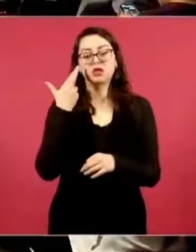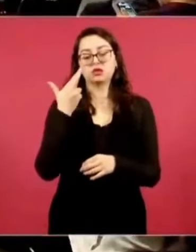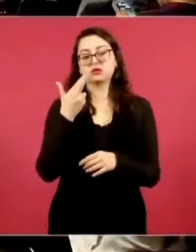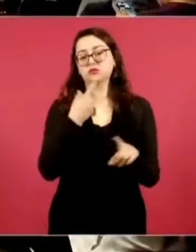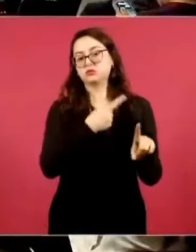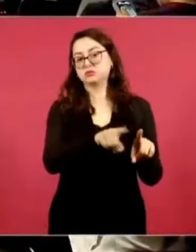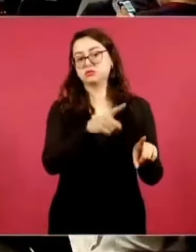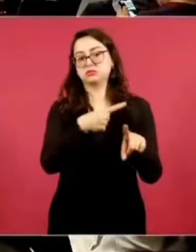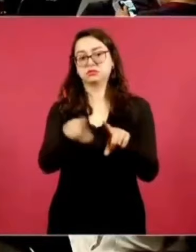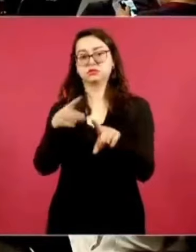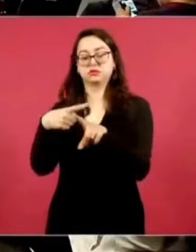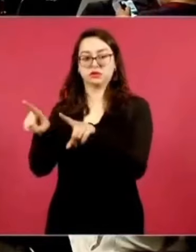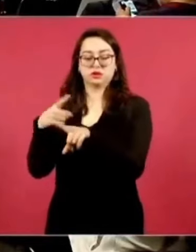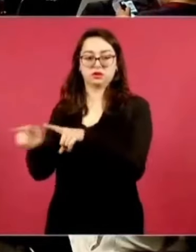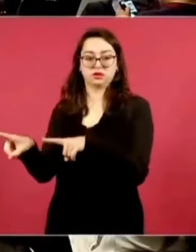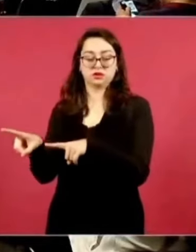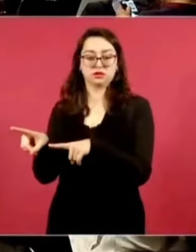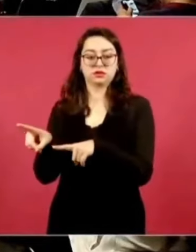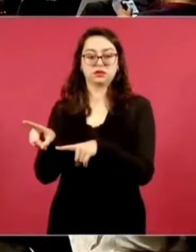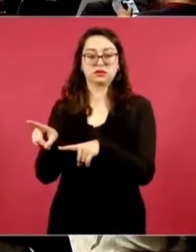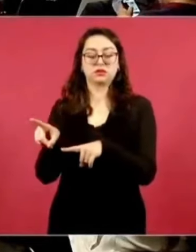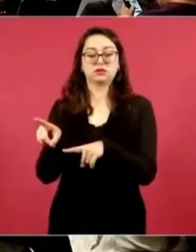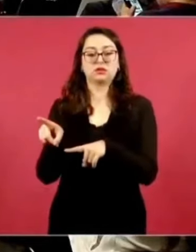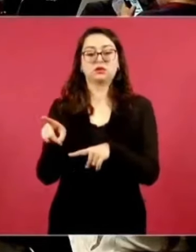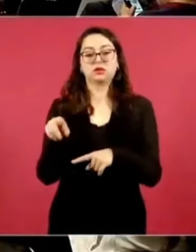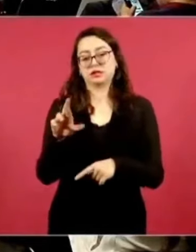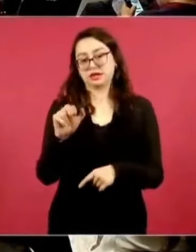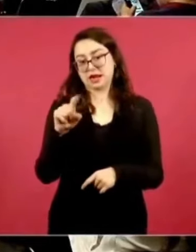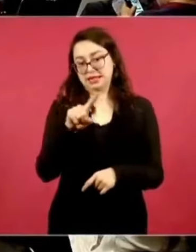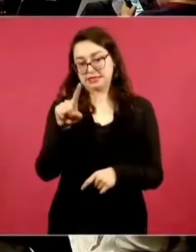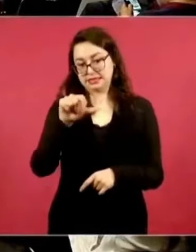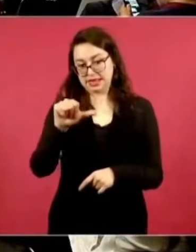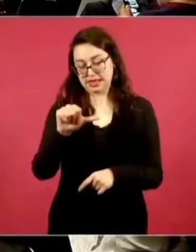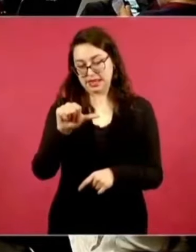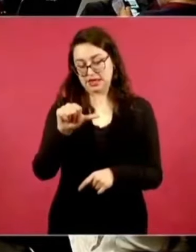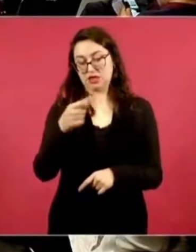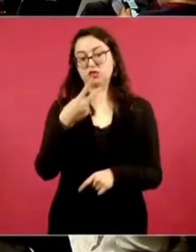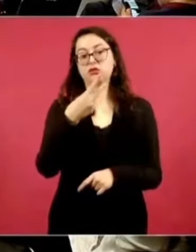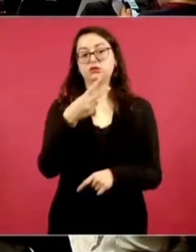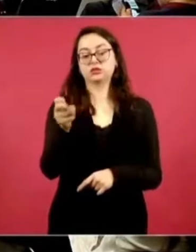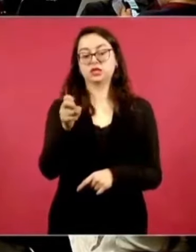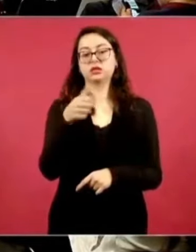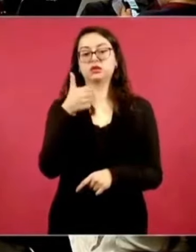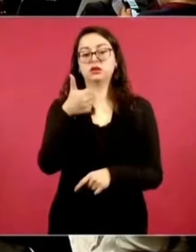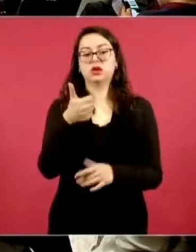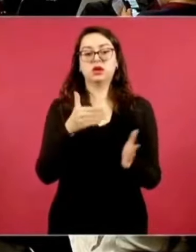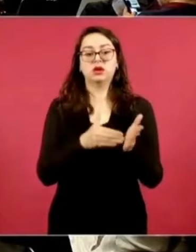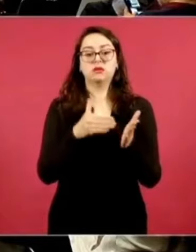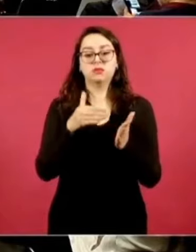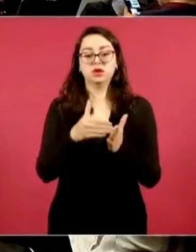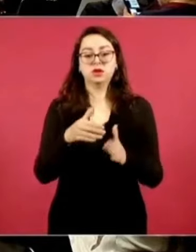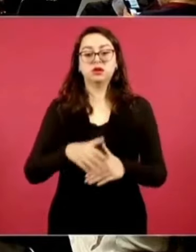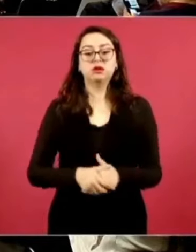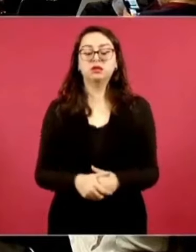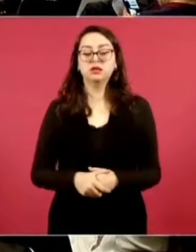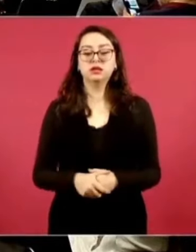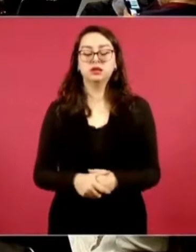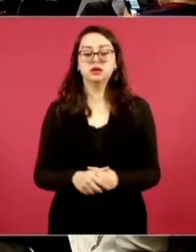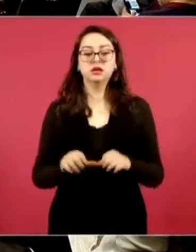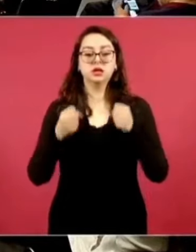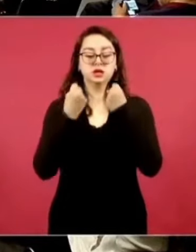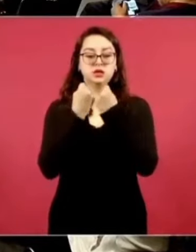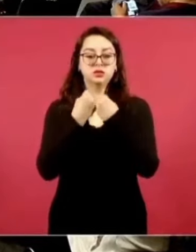S.A. Cadena, Cadena, Raza, doscientos seis millones. Sociedad